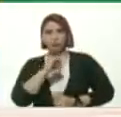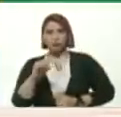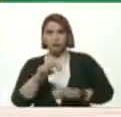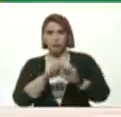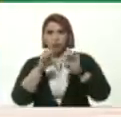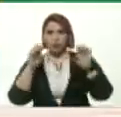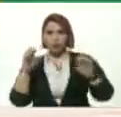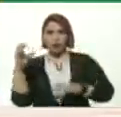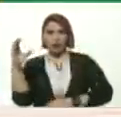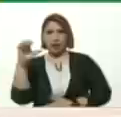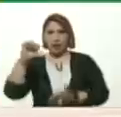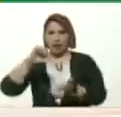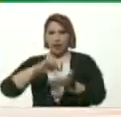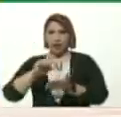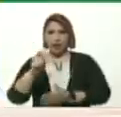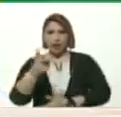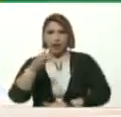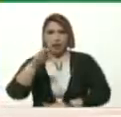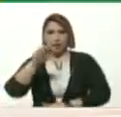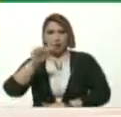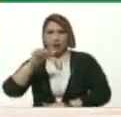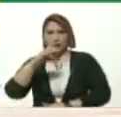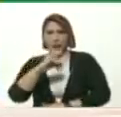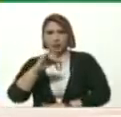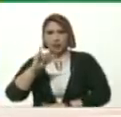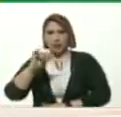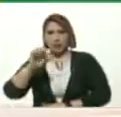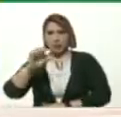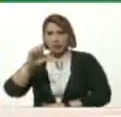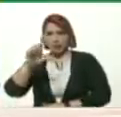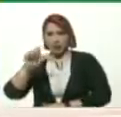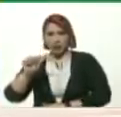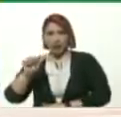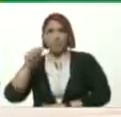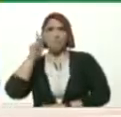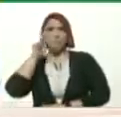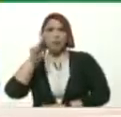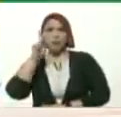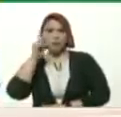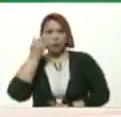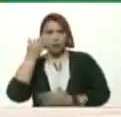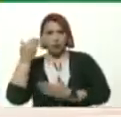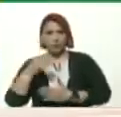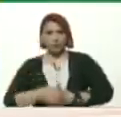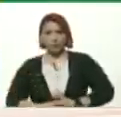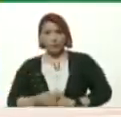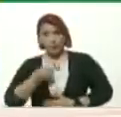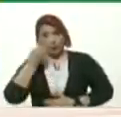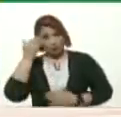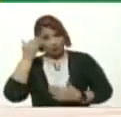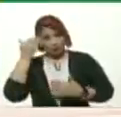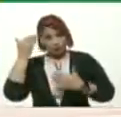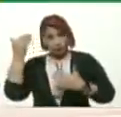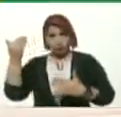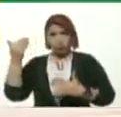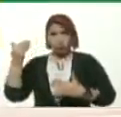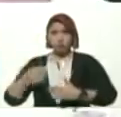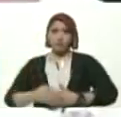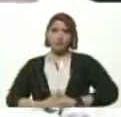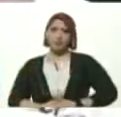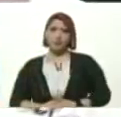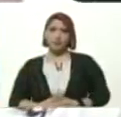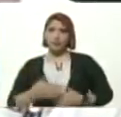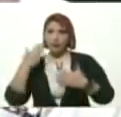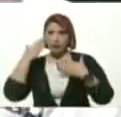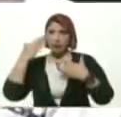De Caracas Graciela Por favor Profesora Graciela Bueno Saludarles Un brazo Un